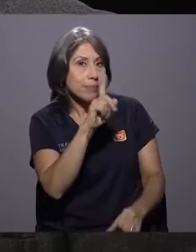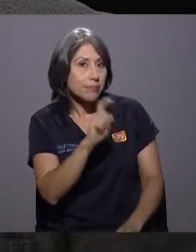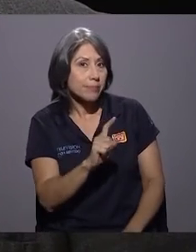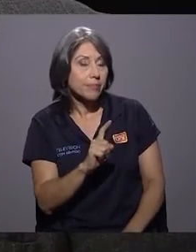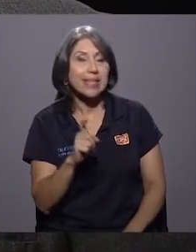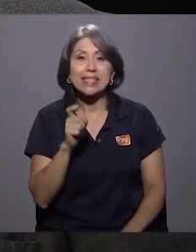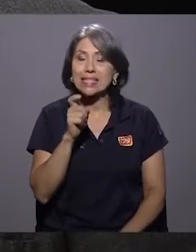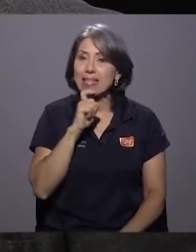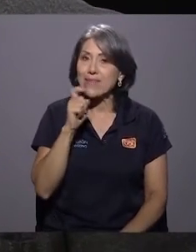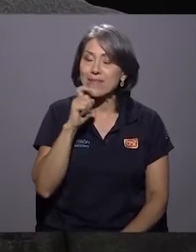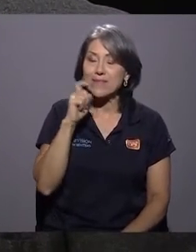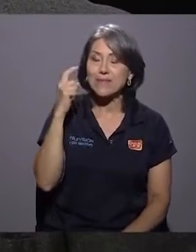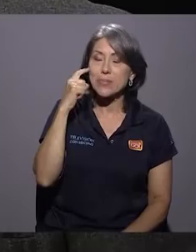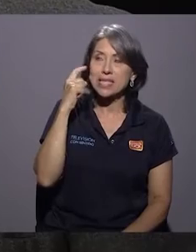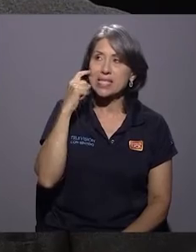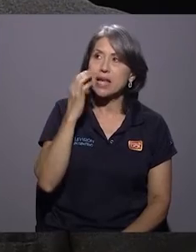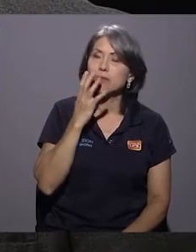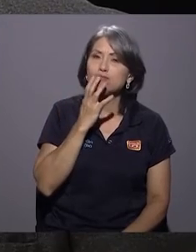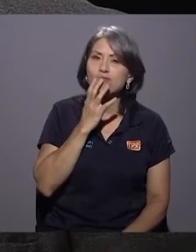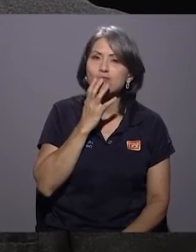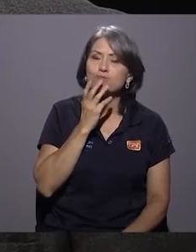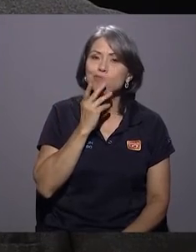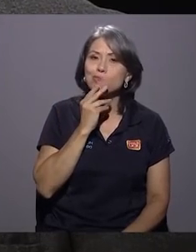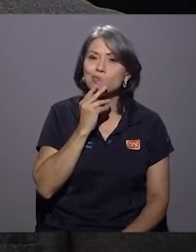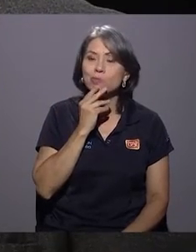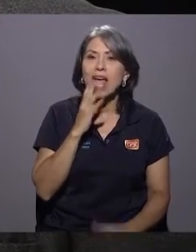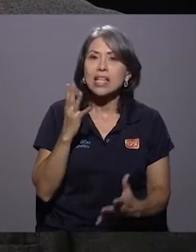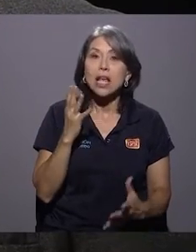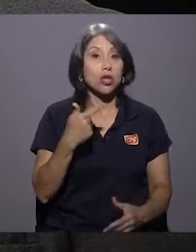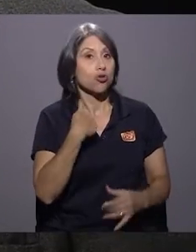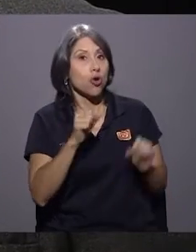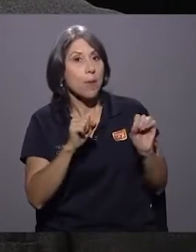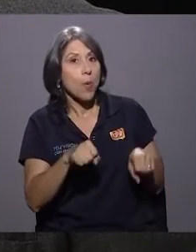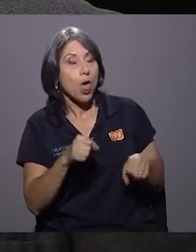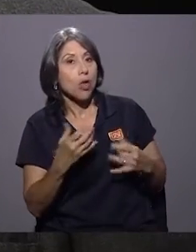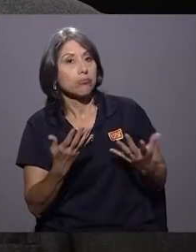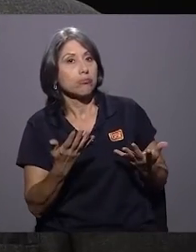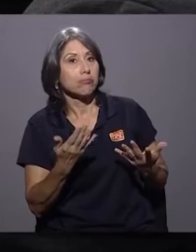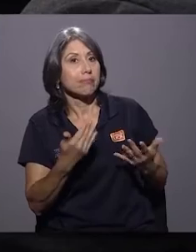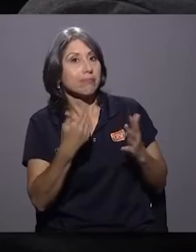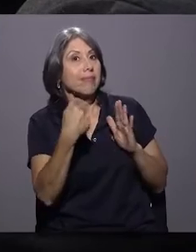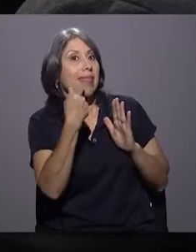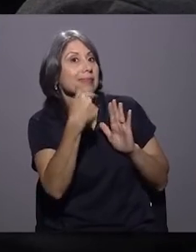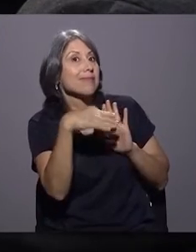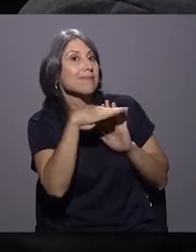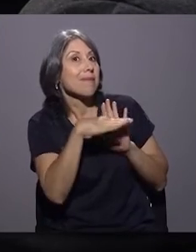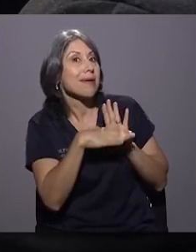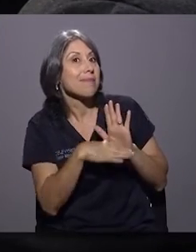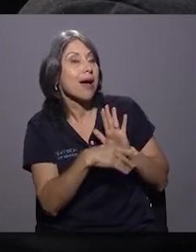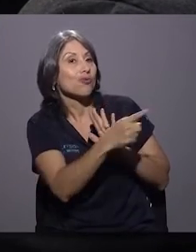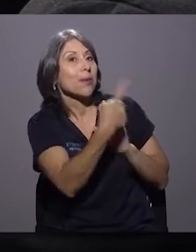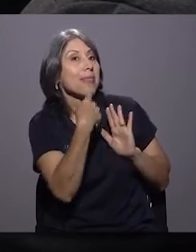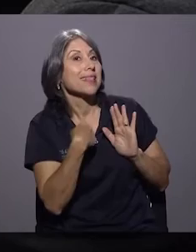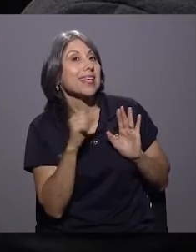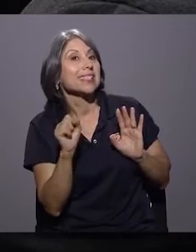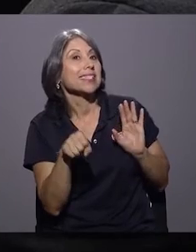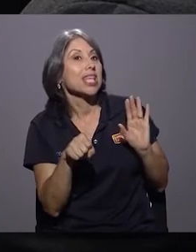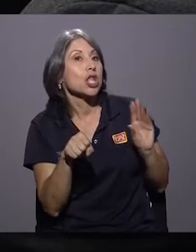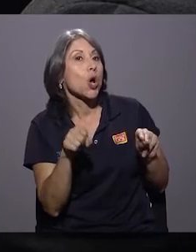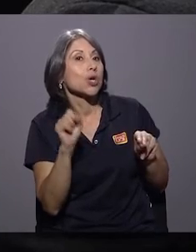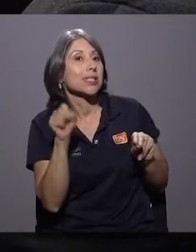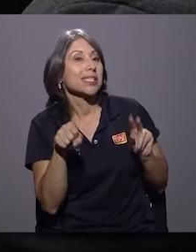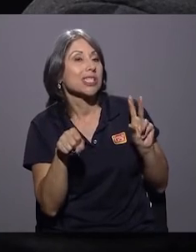Es difícil pensar así en concreto. Yo sí le puedo hacer la lista para que usted me diga si sí o si no, pero